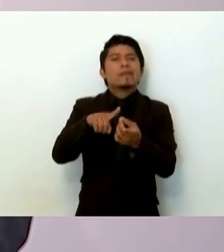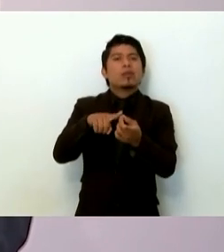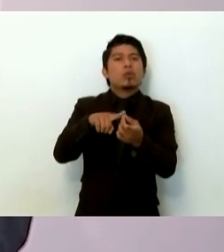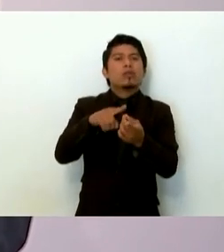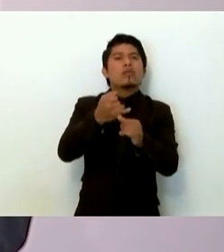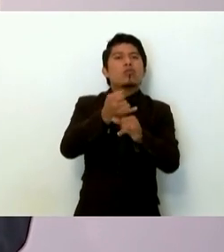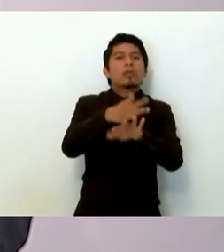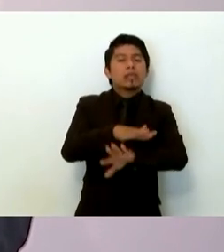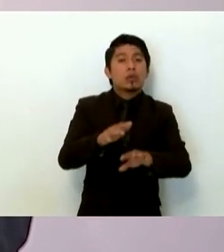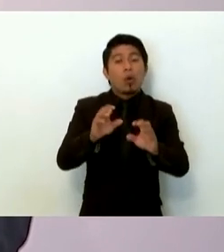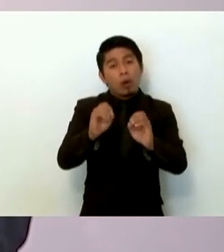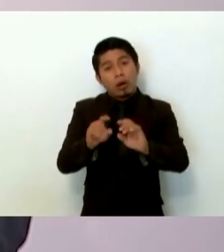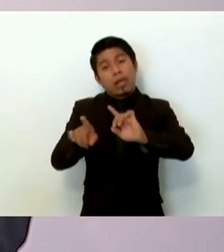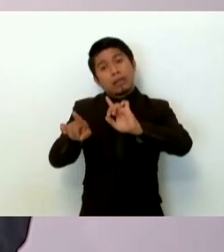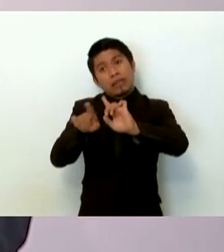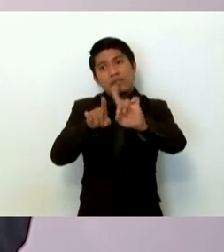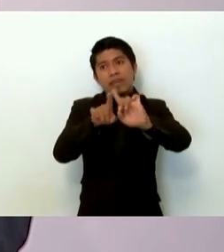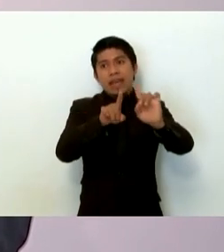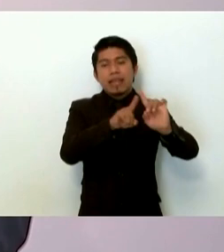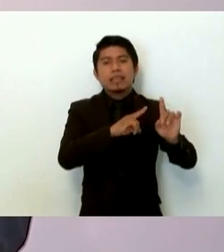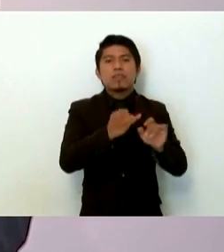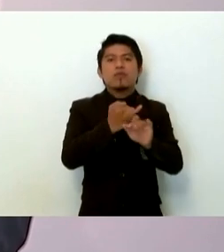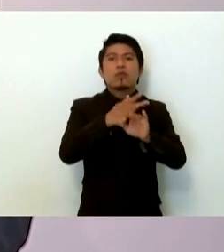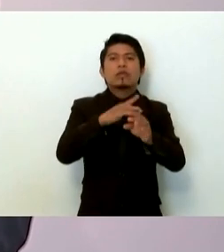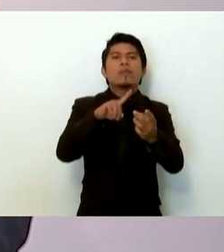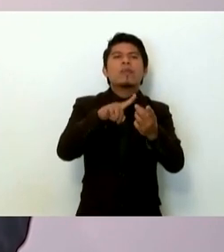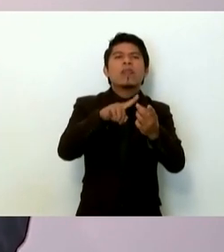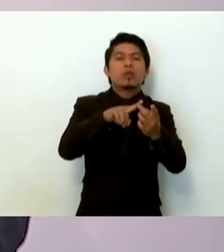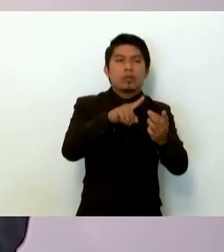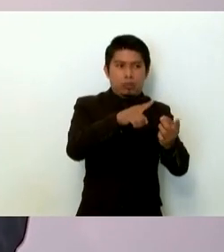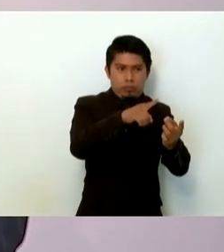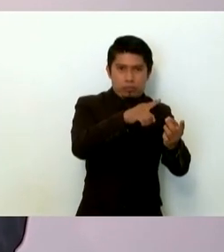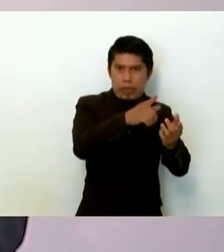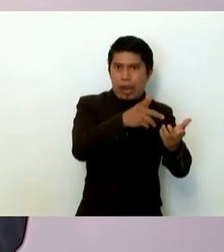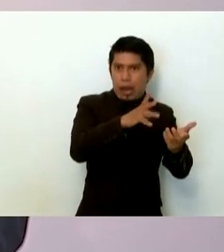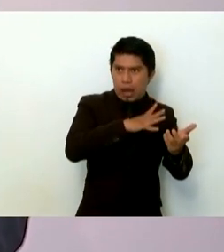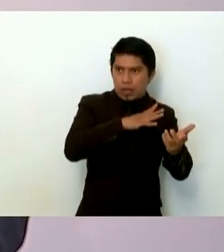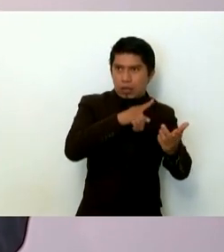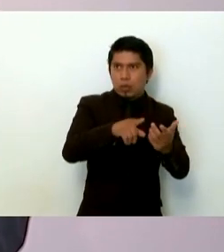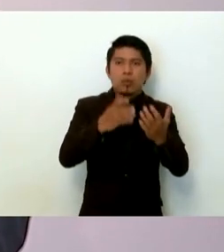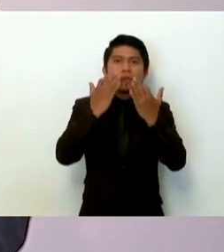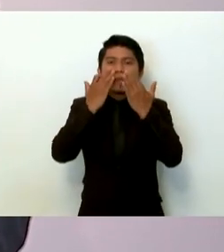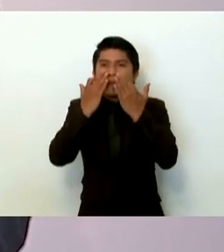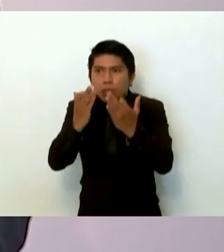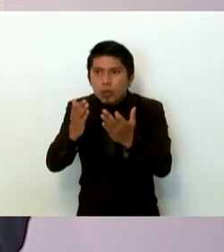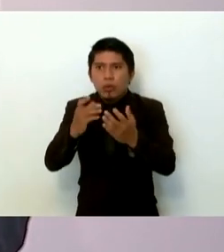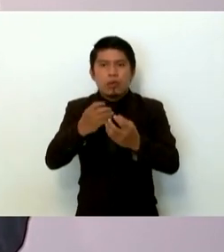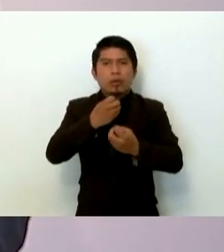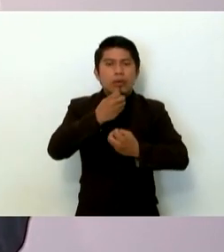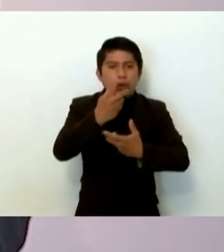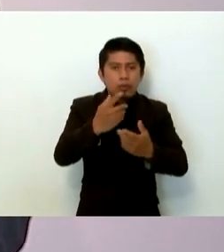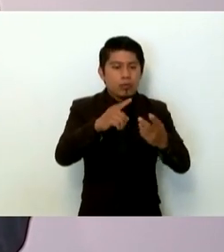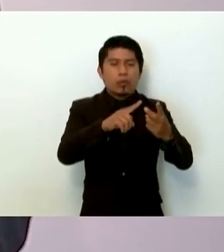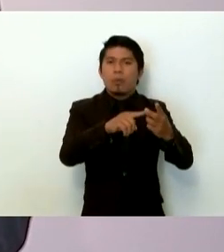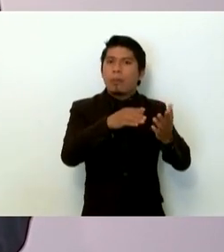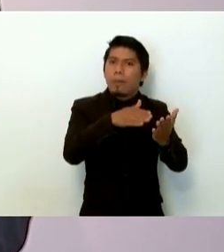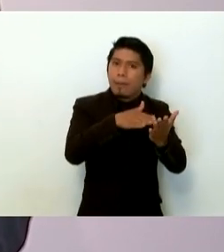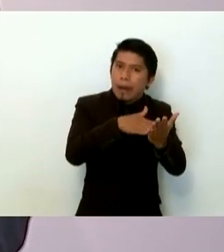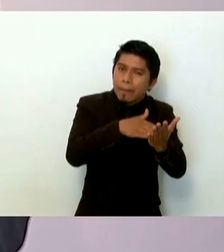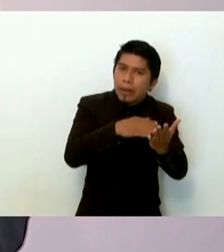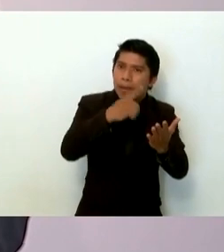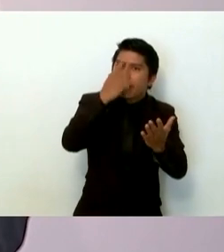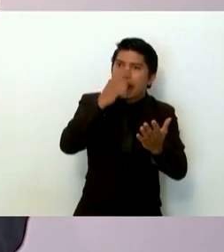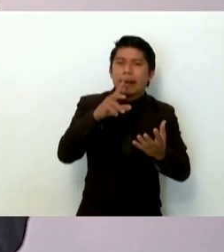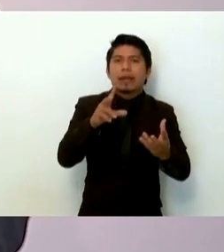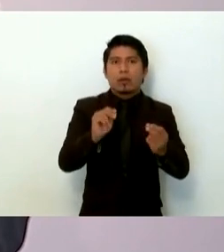o las fuentes que dieron origen a una declaración, a un testimonio, a un documento, para